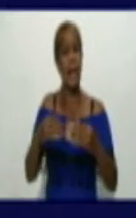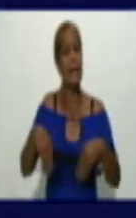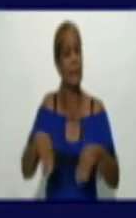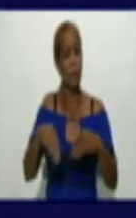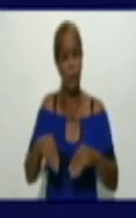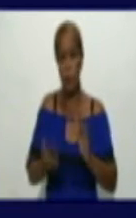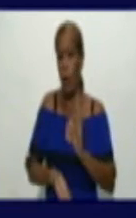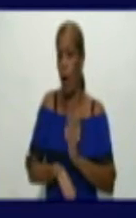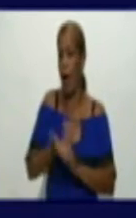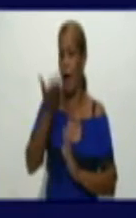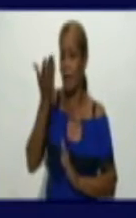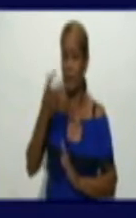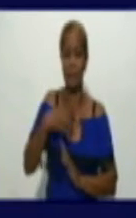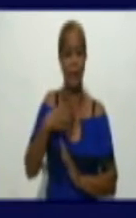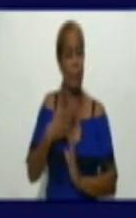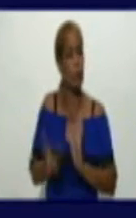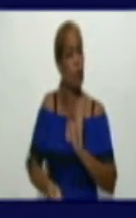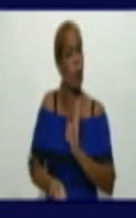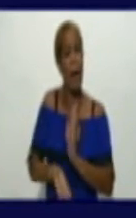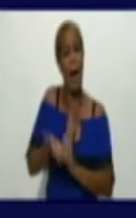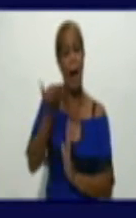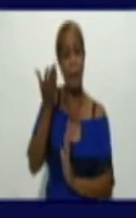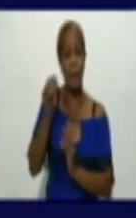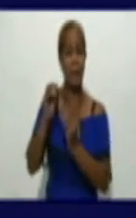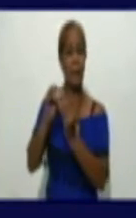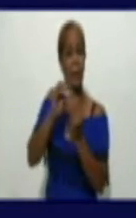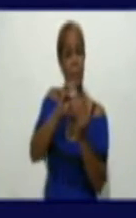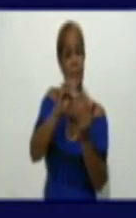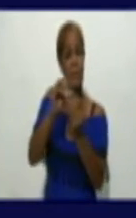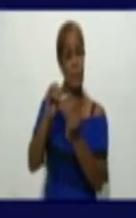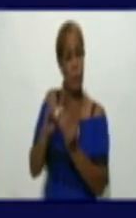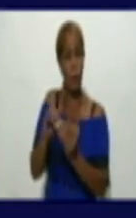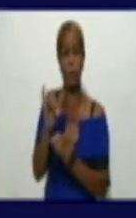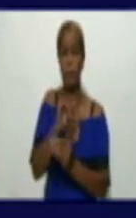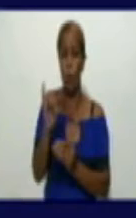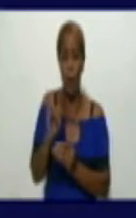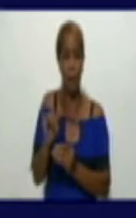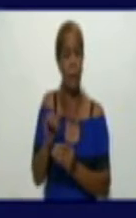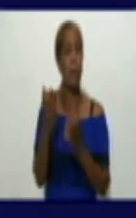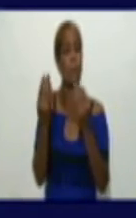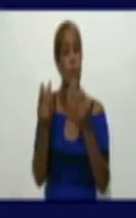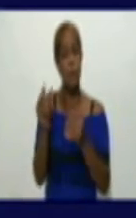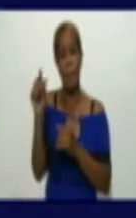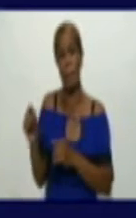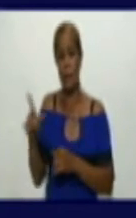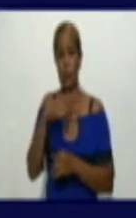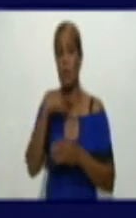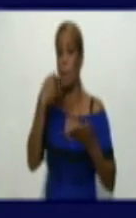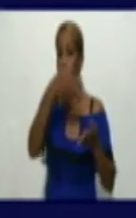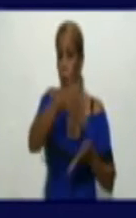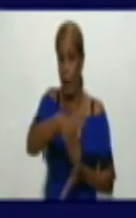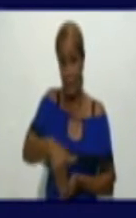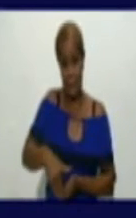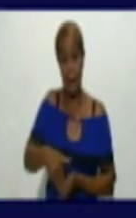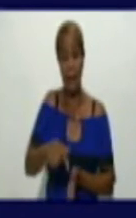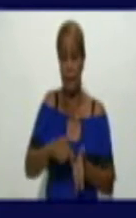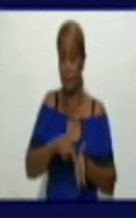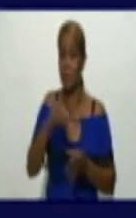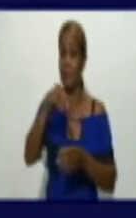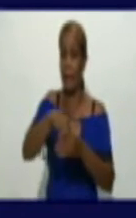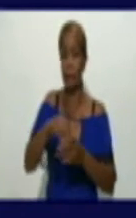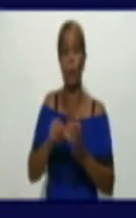alta transmisión y una dispersión del virus, así como una alta morbi-mortalidad, por lo cual siempre